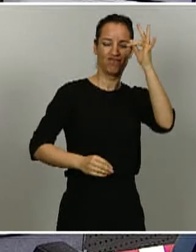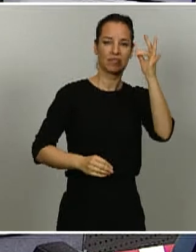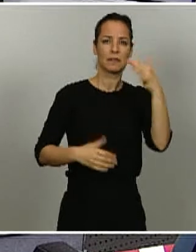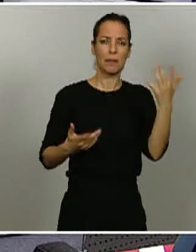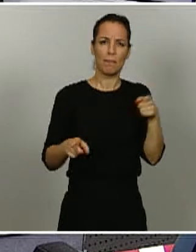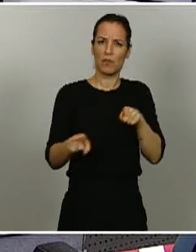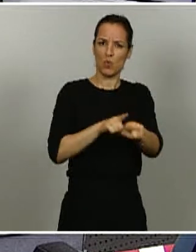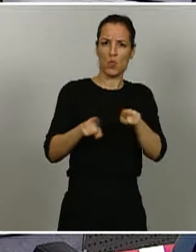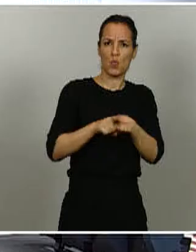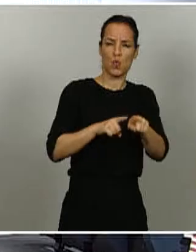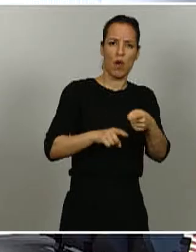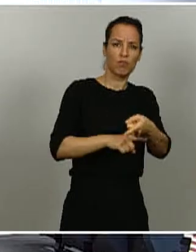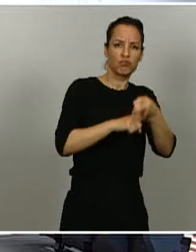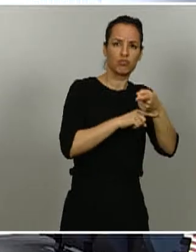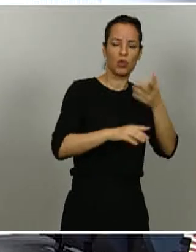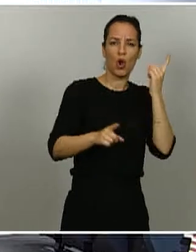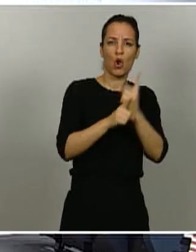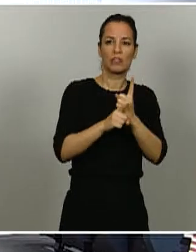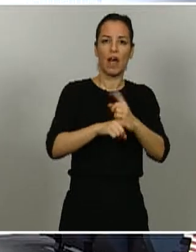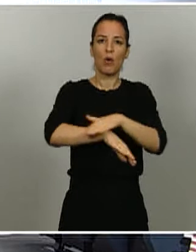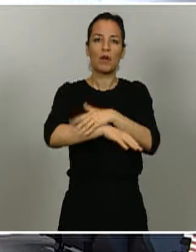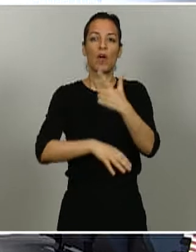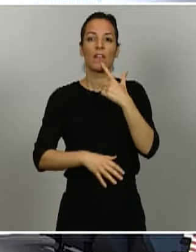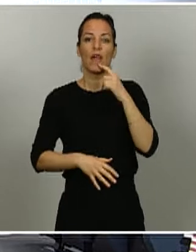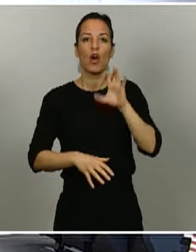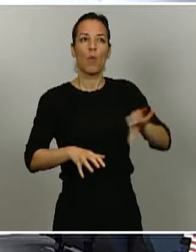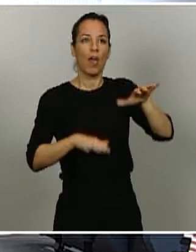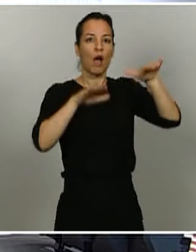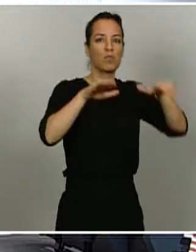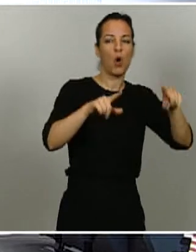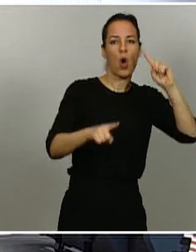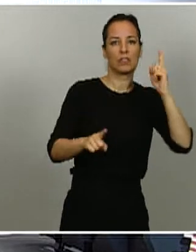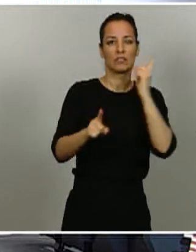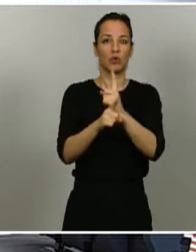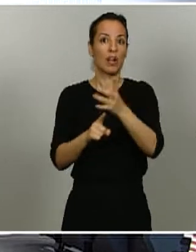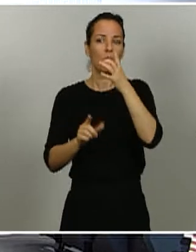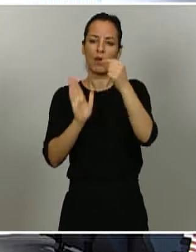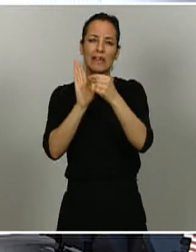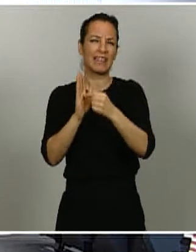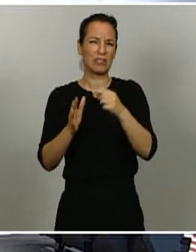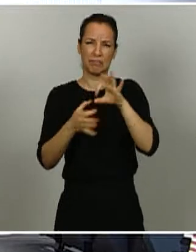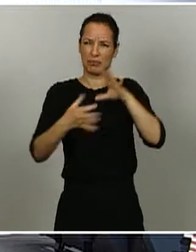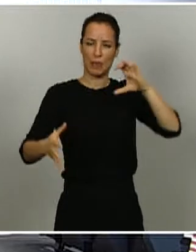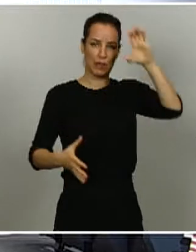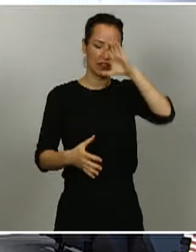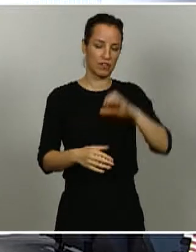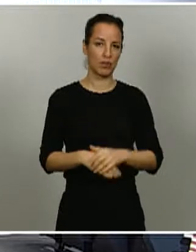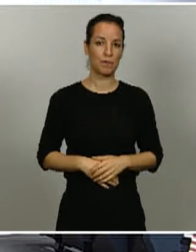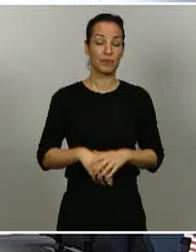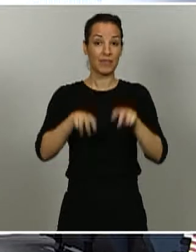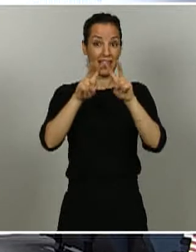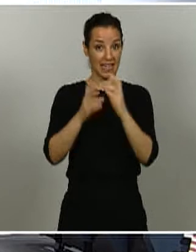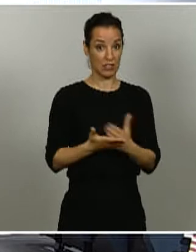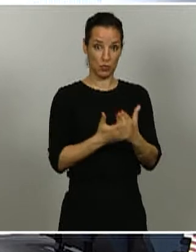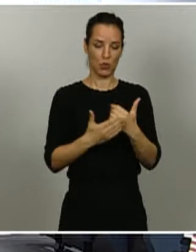acusan al Gobierno de favorecer a unas comunidades sobre otras por criterios no científicos. En relación al estudio, me gustaría preguntarle si este arroja alguna